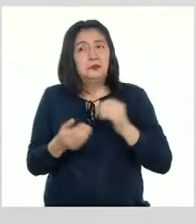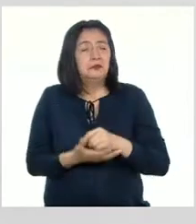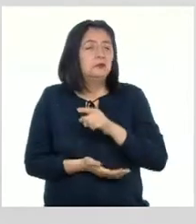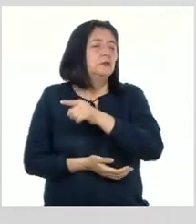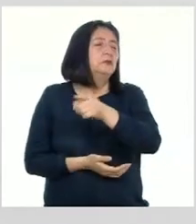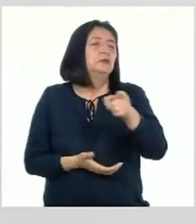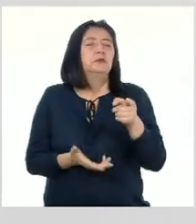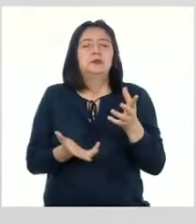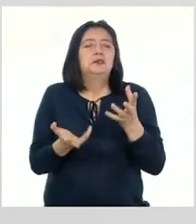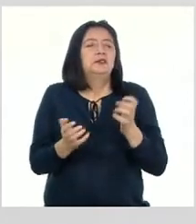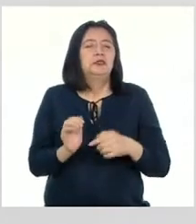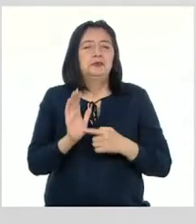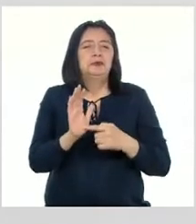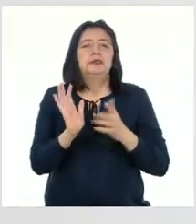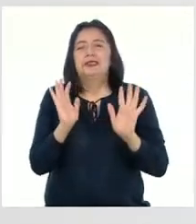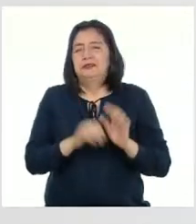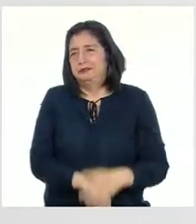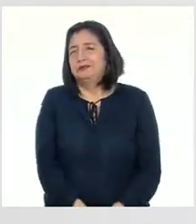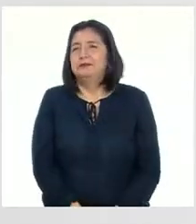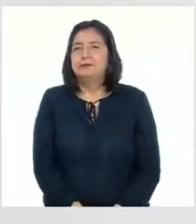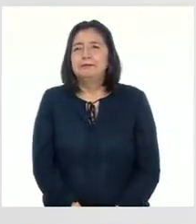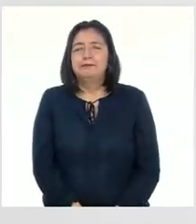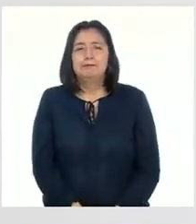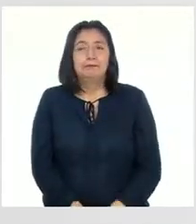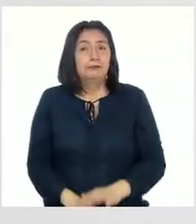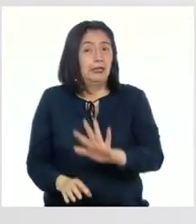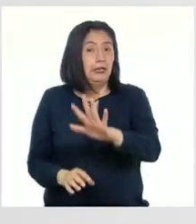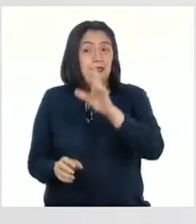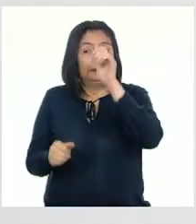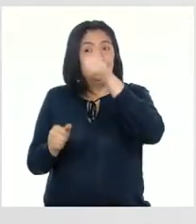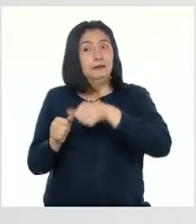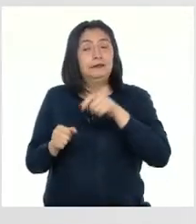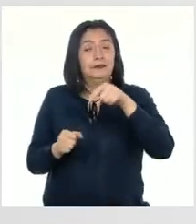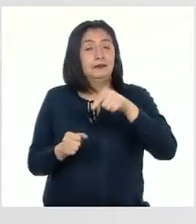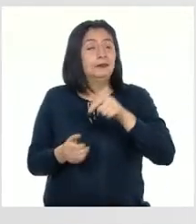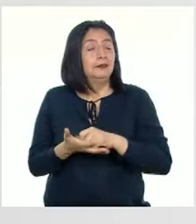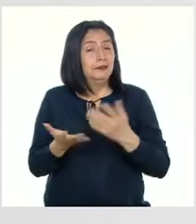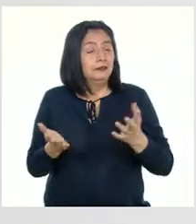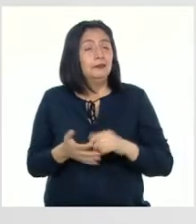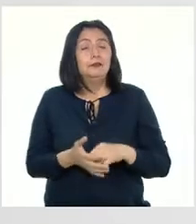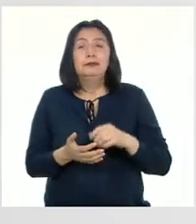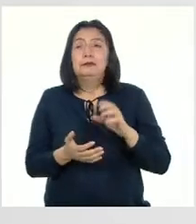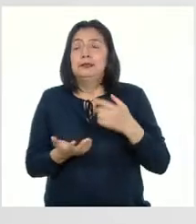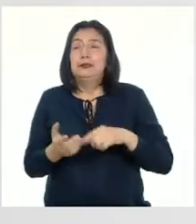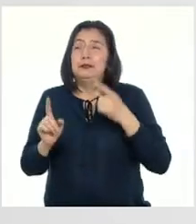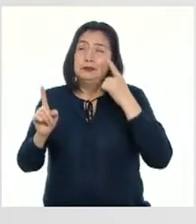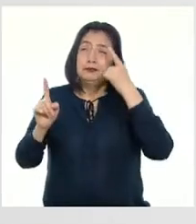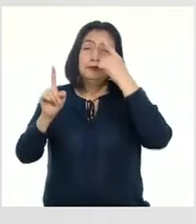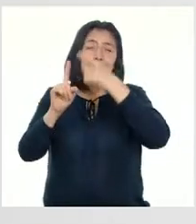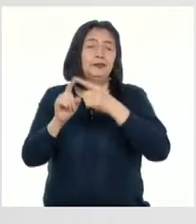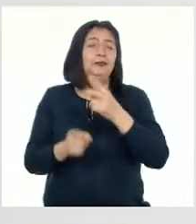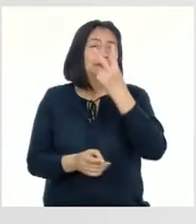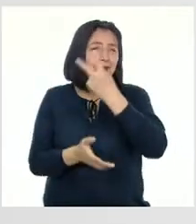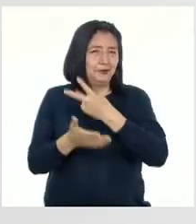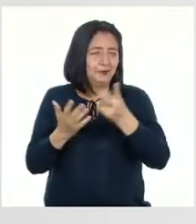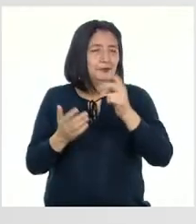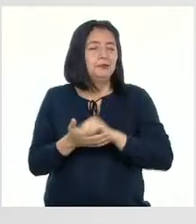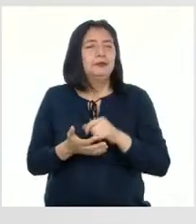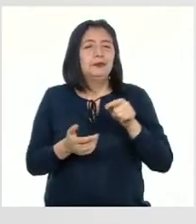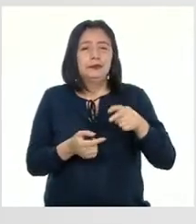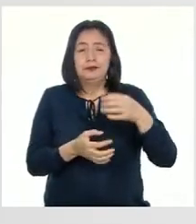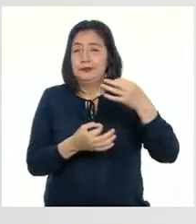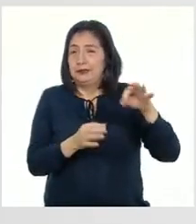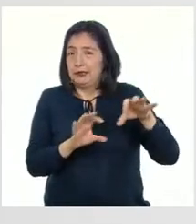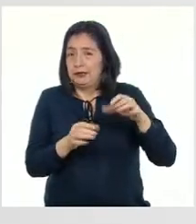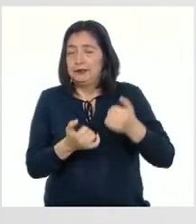forma en que ustedes prefieran Tan solo recuerden que este producto les servirá para cumplir el reto de las dos semanas Es